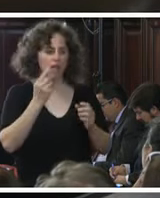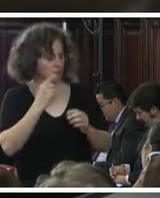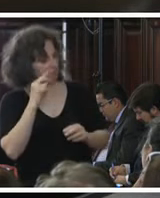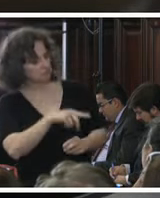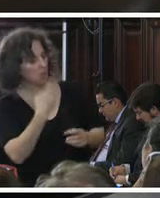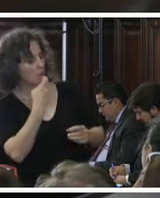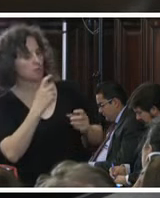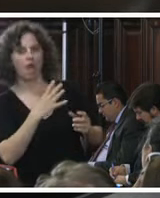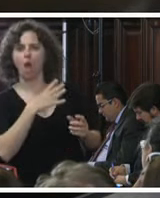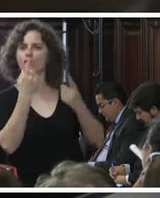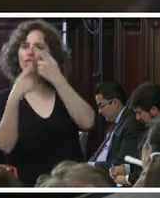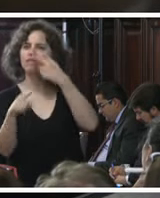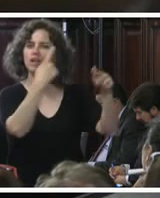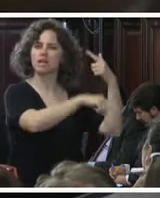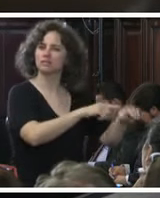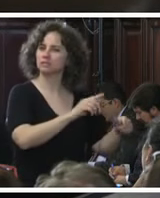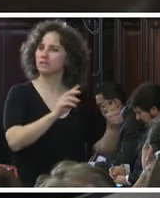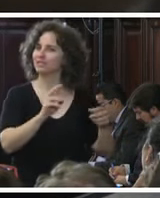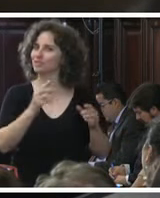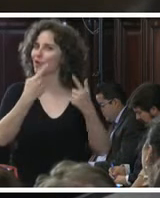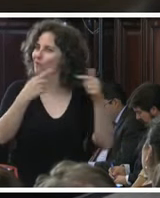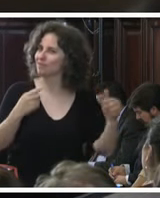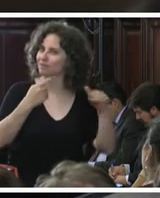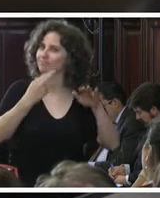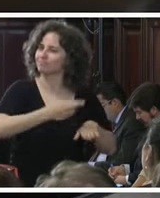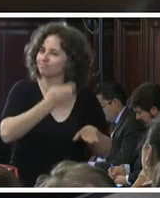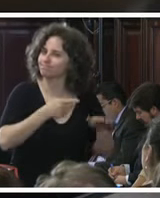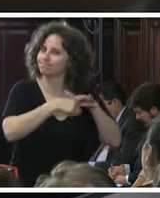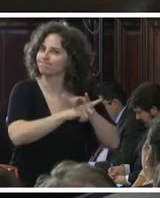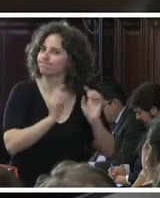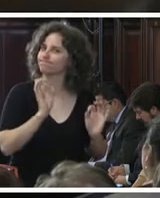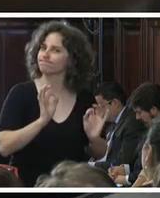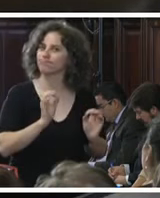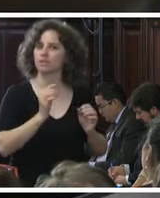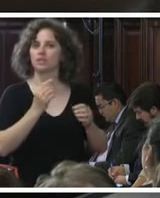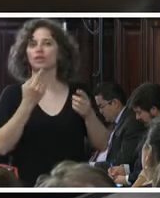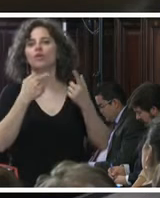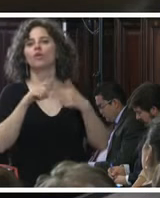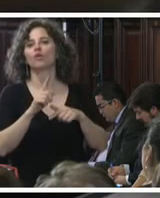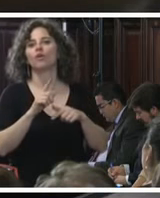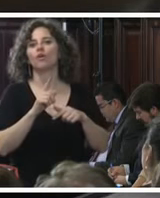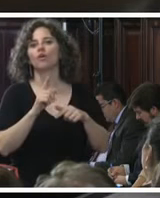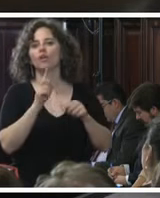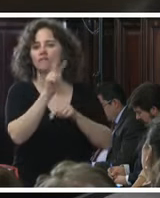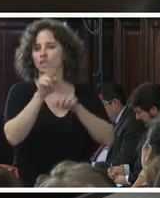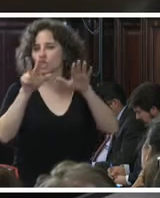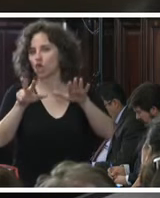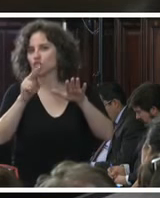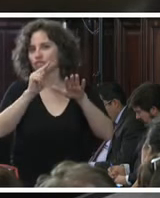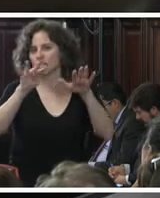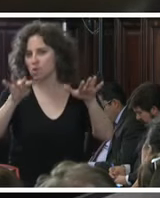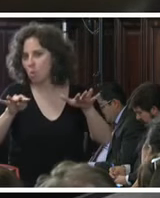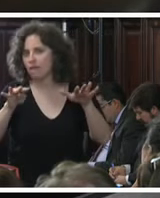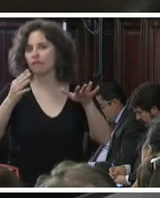que hubo diversas irregularidades si no me equivoco con las fechas el día 28 y 29 de